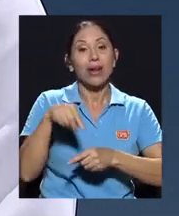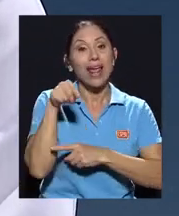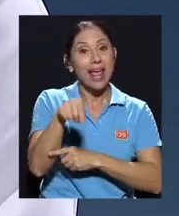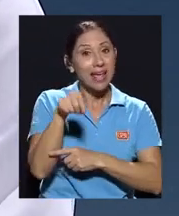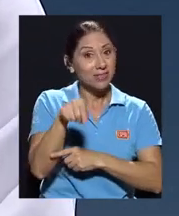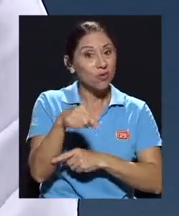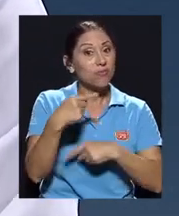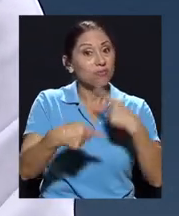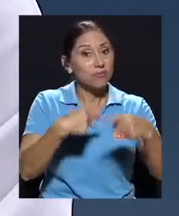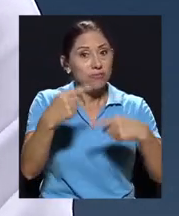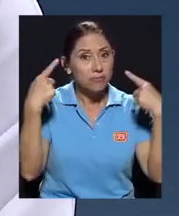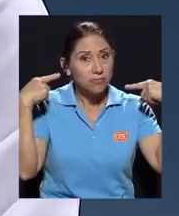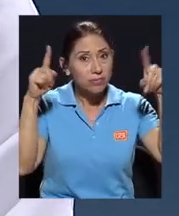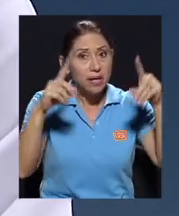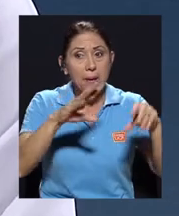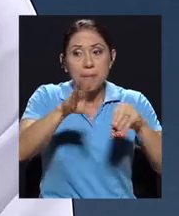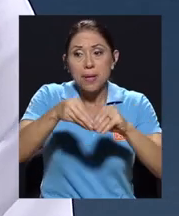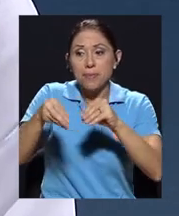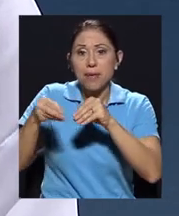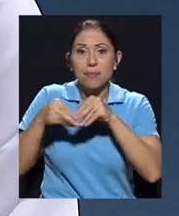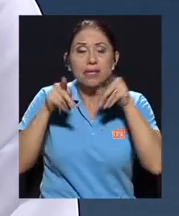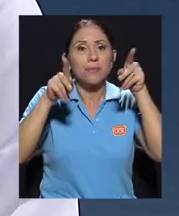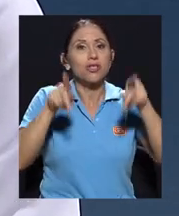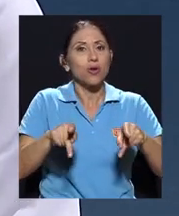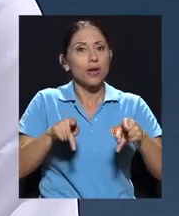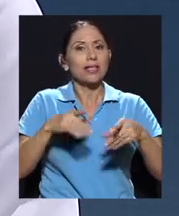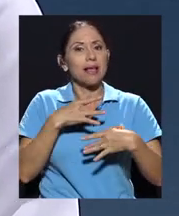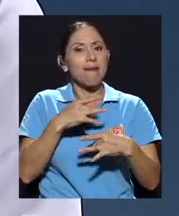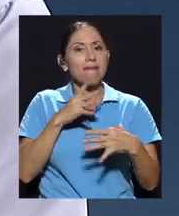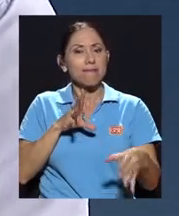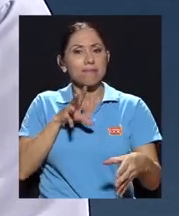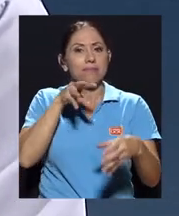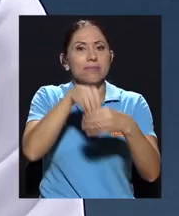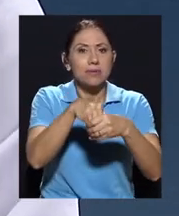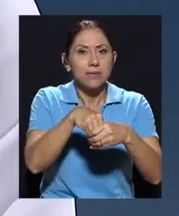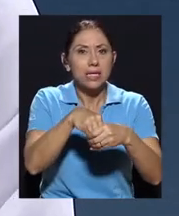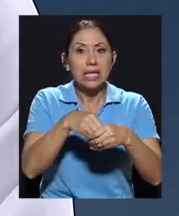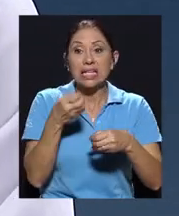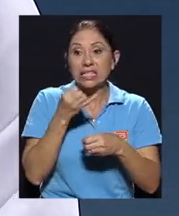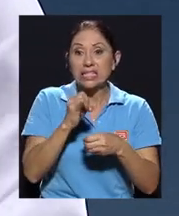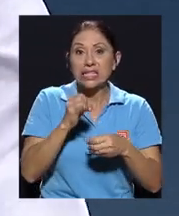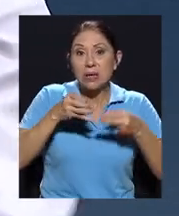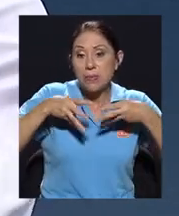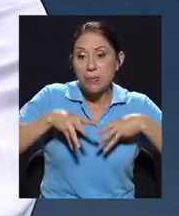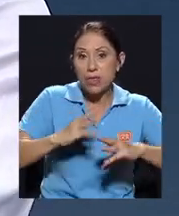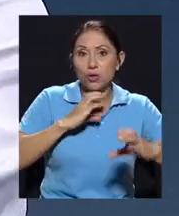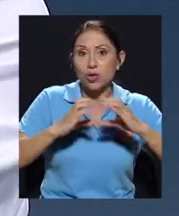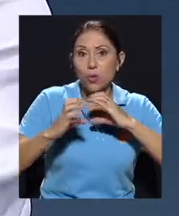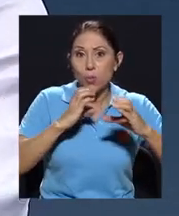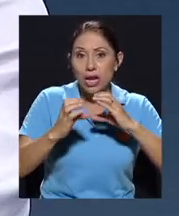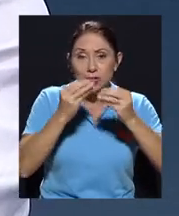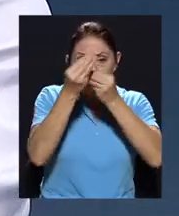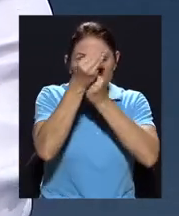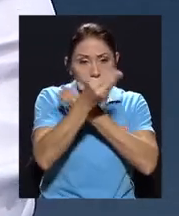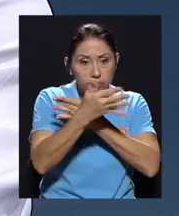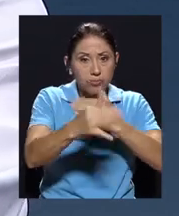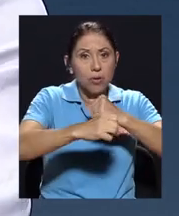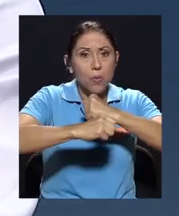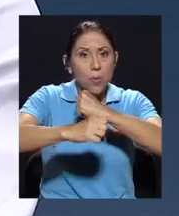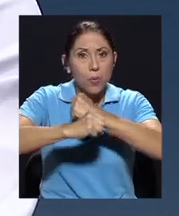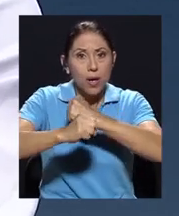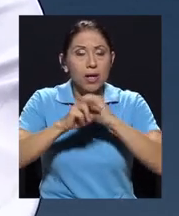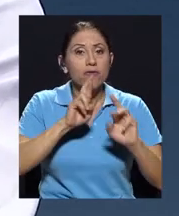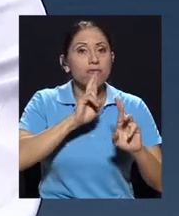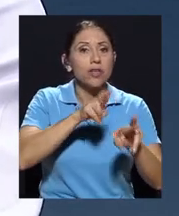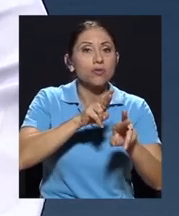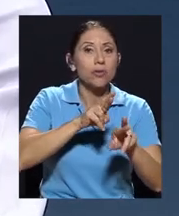la medida que más y más personas se involucren. Y precisamente los medios de comunicación, difundiendo los resultados de 3D3 y difundiendo el proyecto